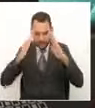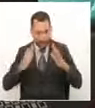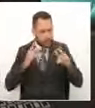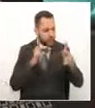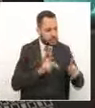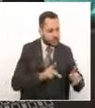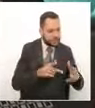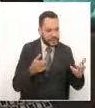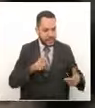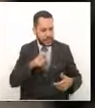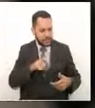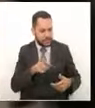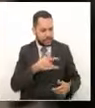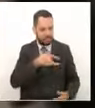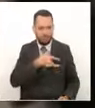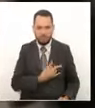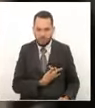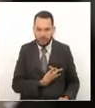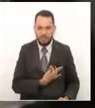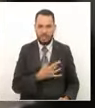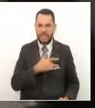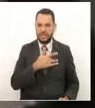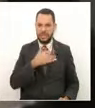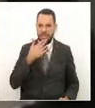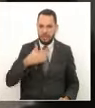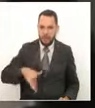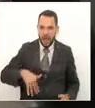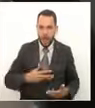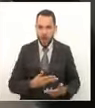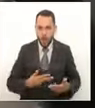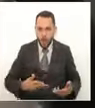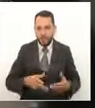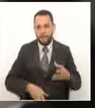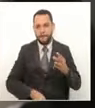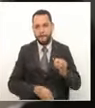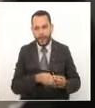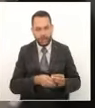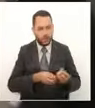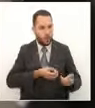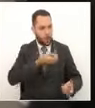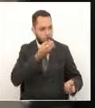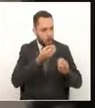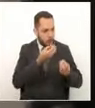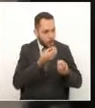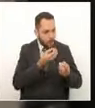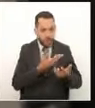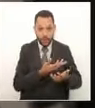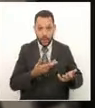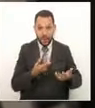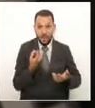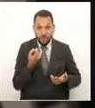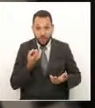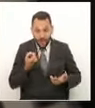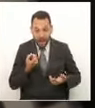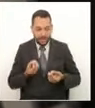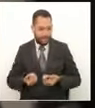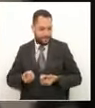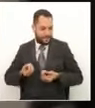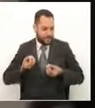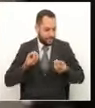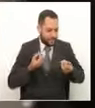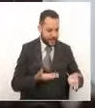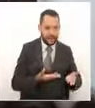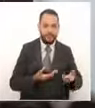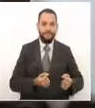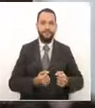específica de alimentos y a la vez el equipo de profesionales hace la intervención a